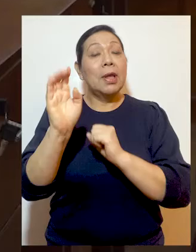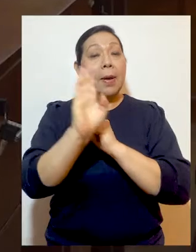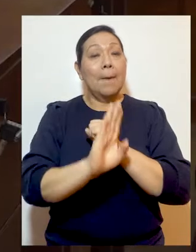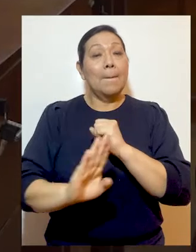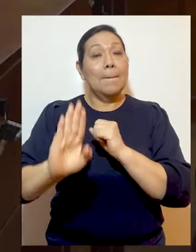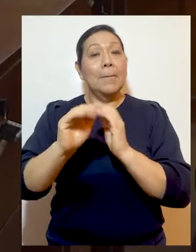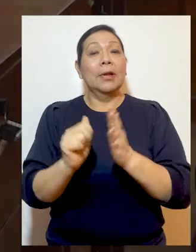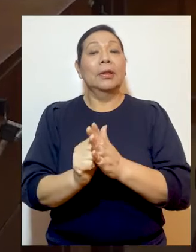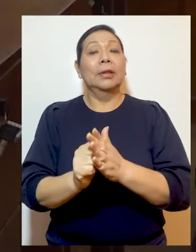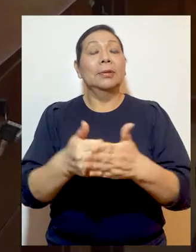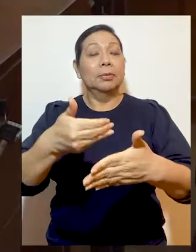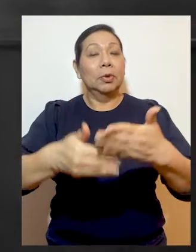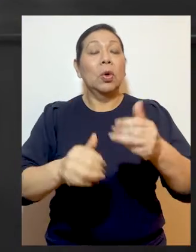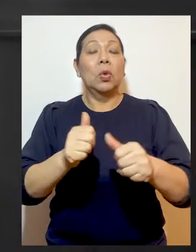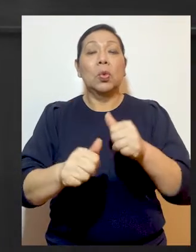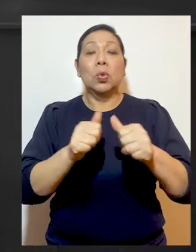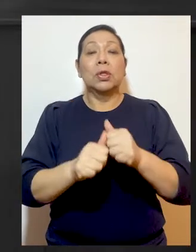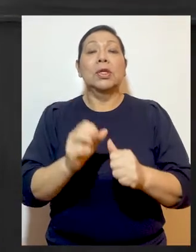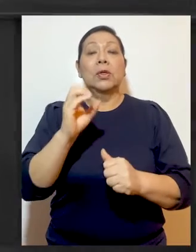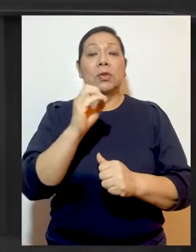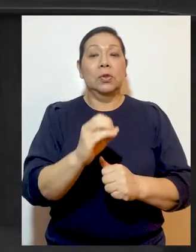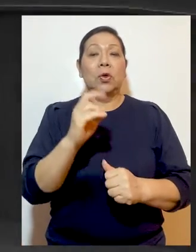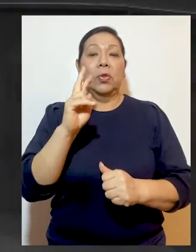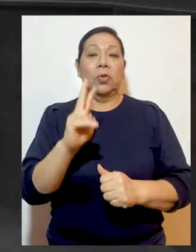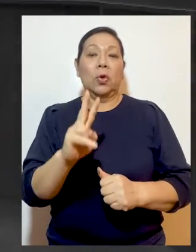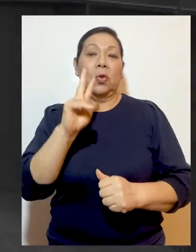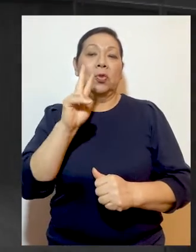demanda de amparo correspondiente al expediente número